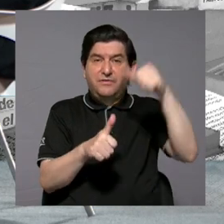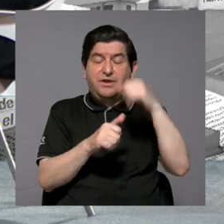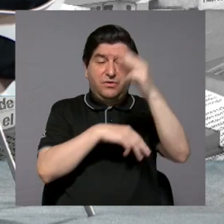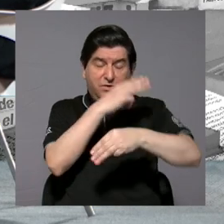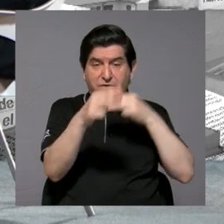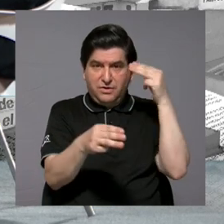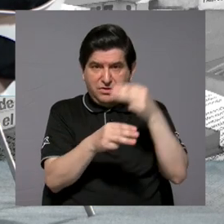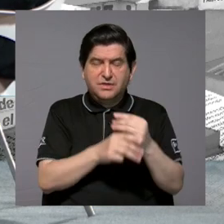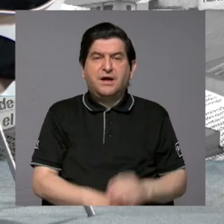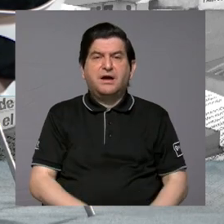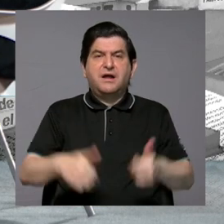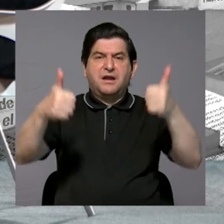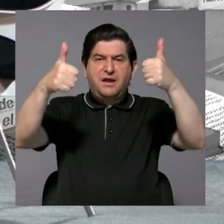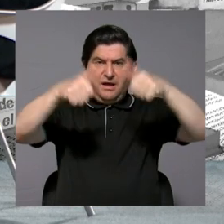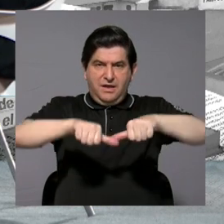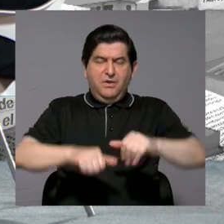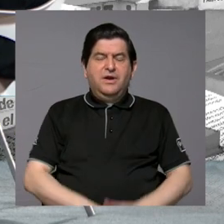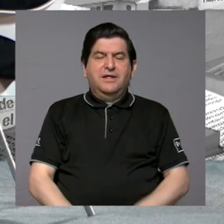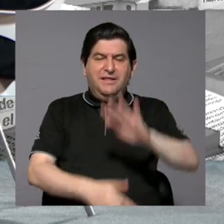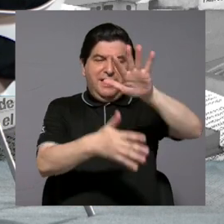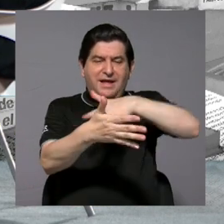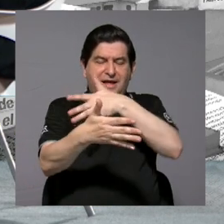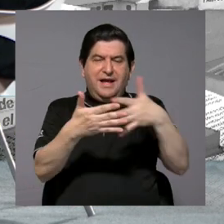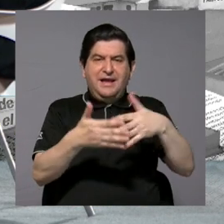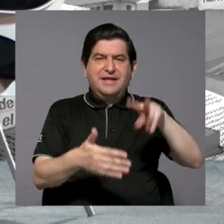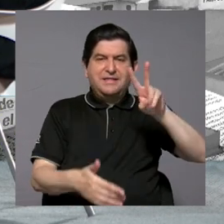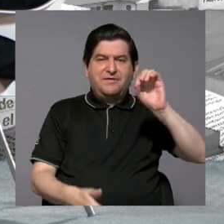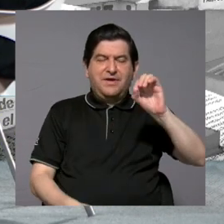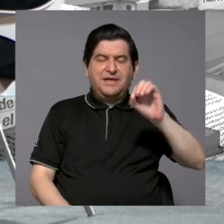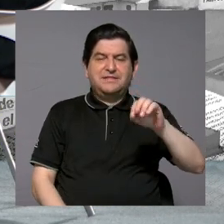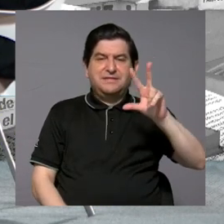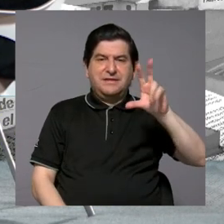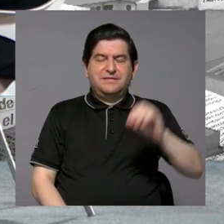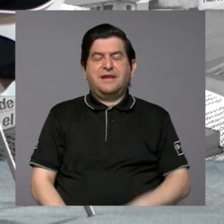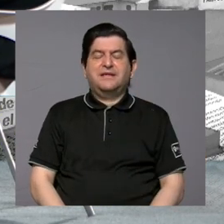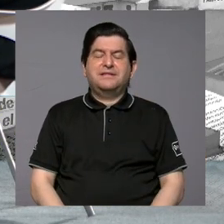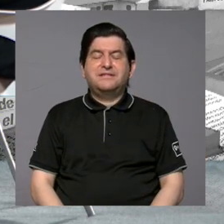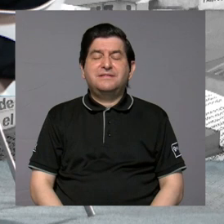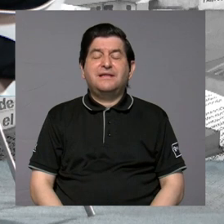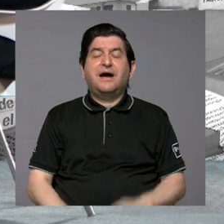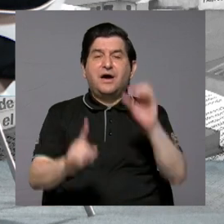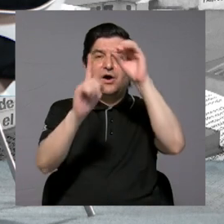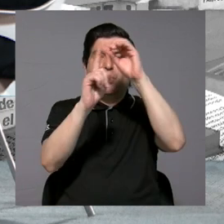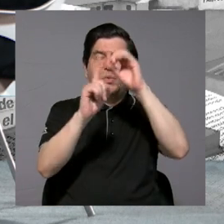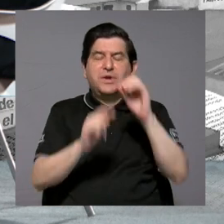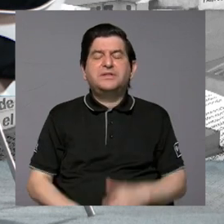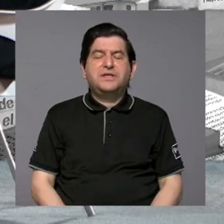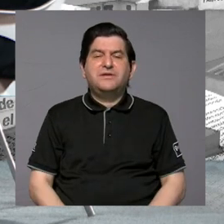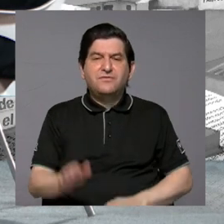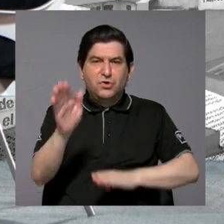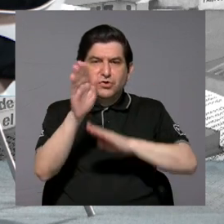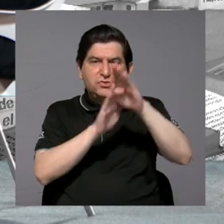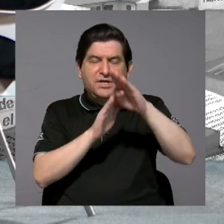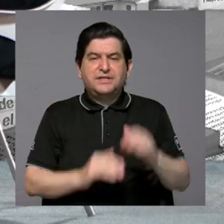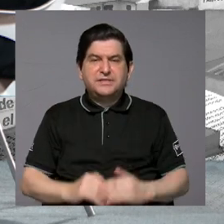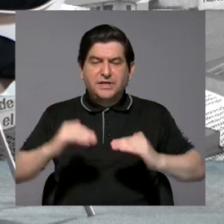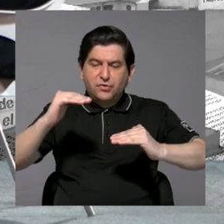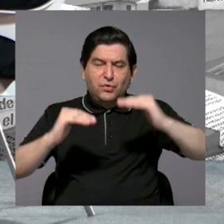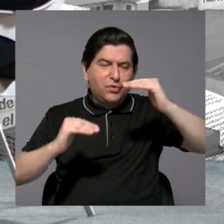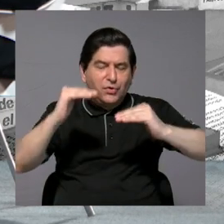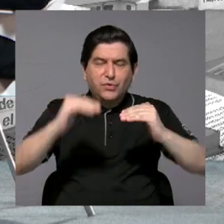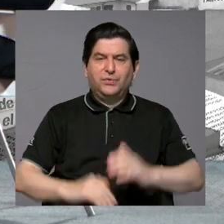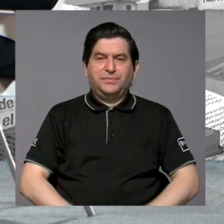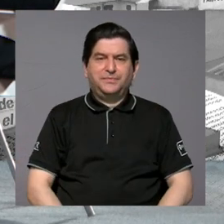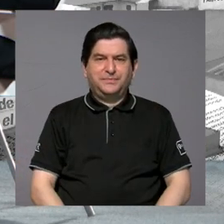nivel mundial se generó el acuerdo de la Agenda 2030, los Objetivos de Desarrollo Sostenible, que ya nos quedan solamente siete años para ver si logramos esas grandes